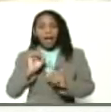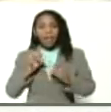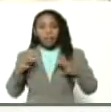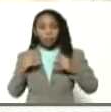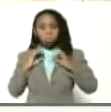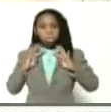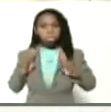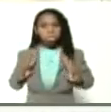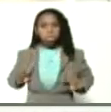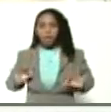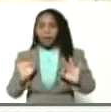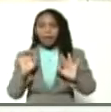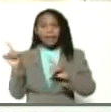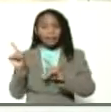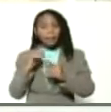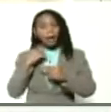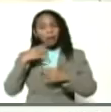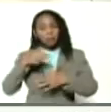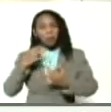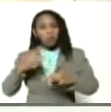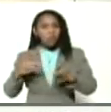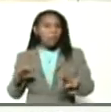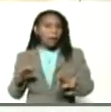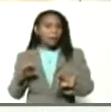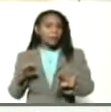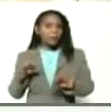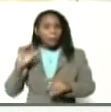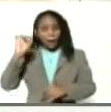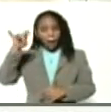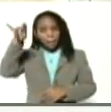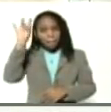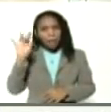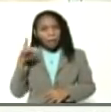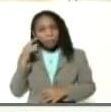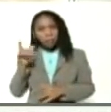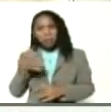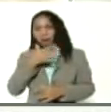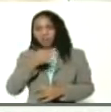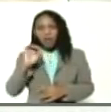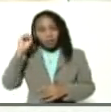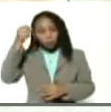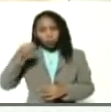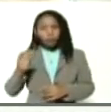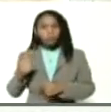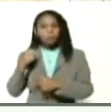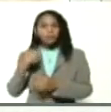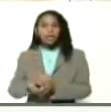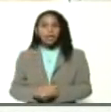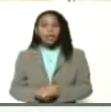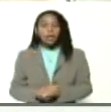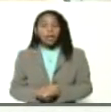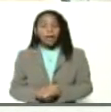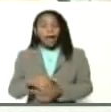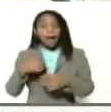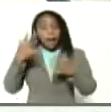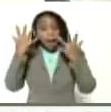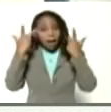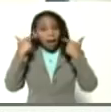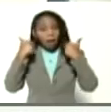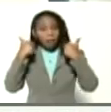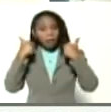animal muy rústico, muy prolífico a pastoreo. Tenemos en la parte ovina también tenemos el animal que